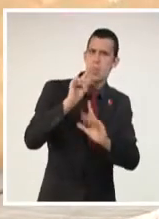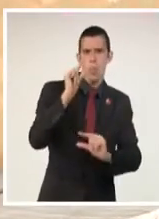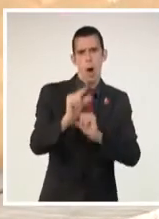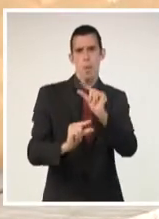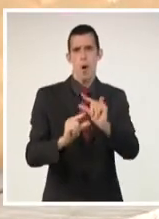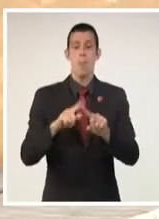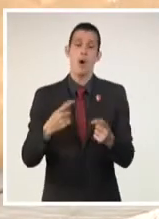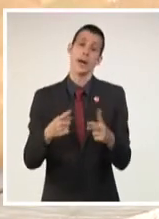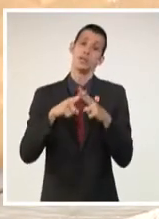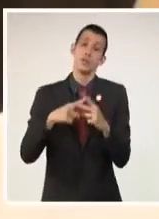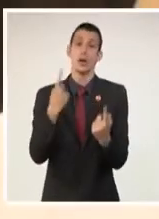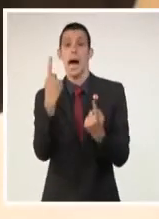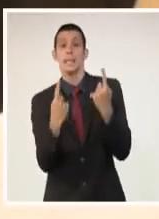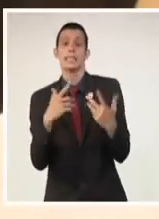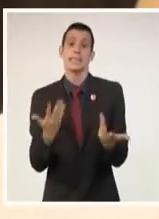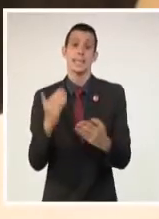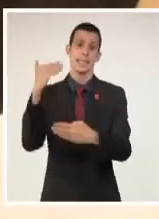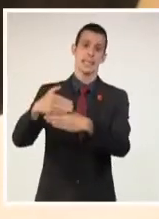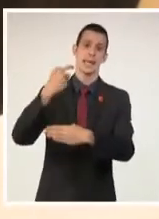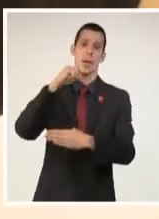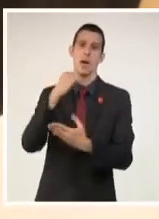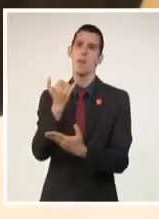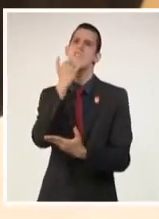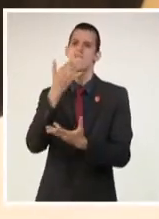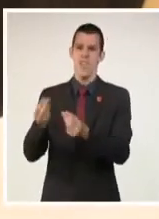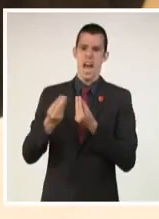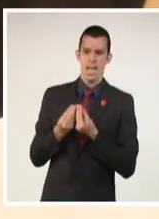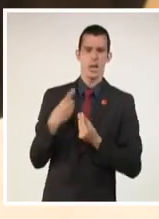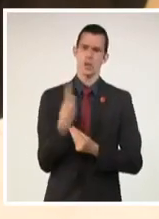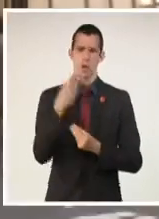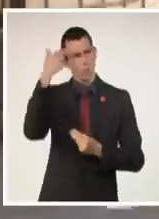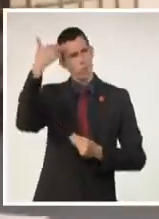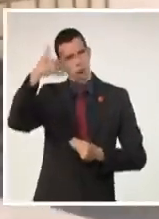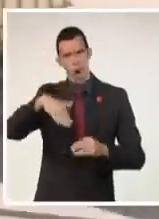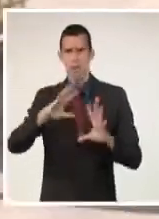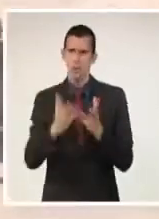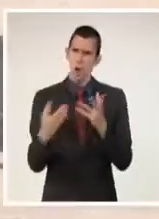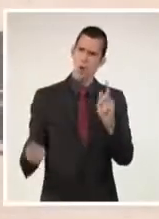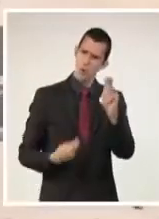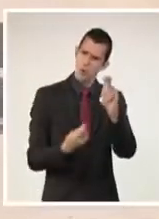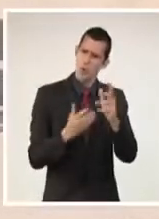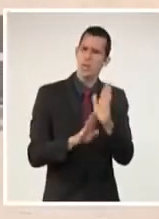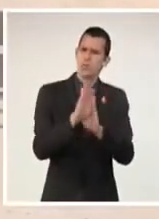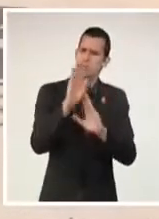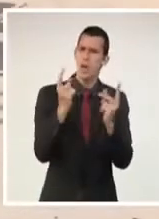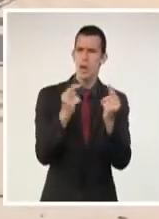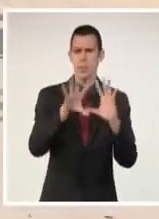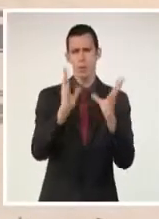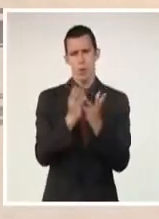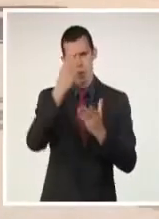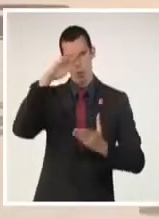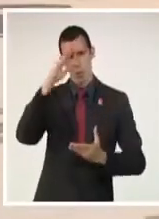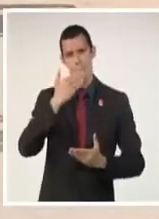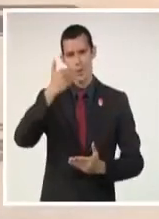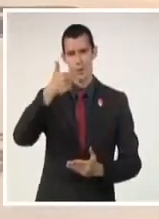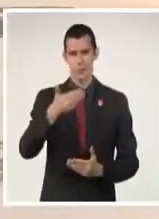y que debe buscar soluciones en el amplio capital humano formado en Cuba. Lisandra Sesto, Sistema Informativo de la Televisión Cubana.